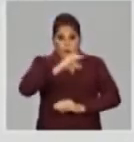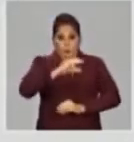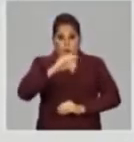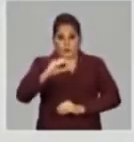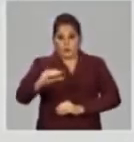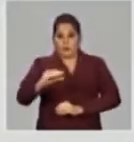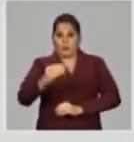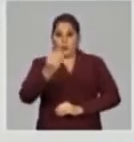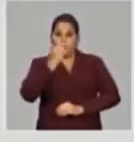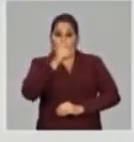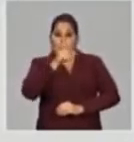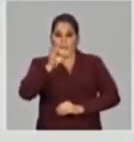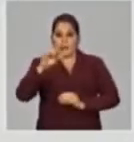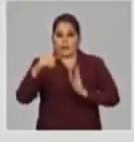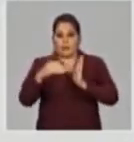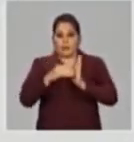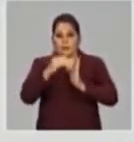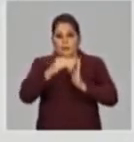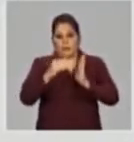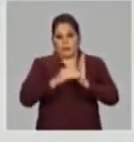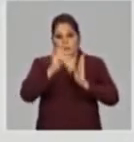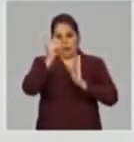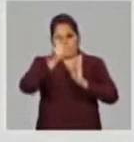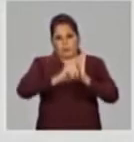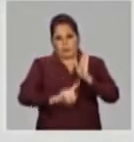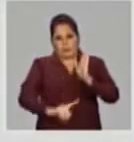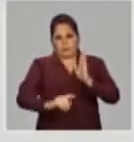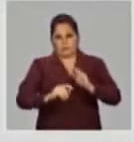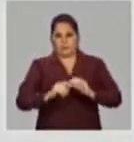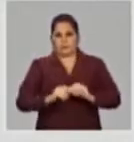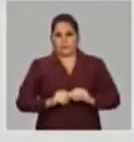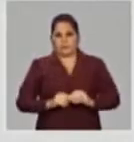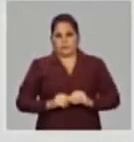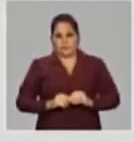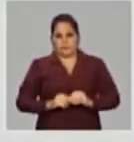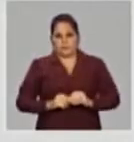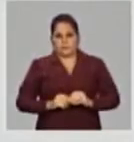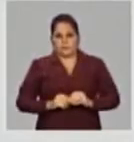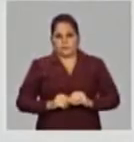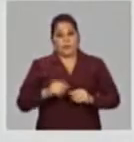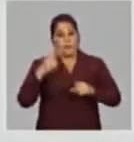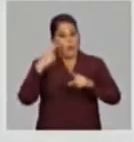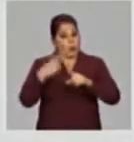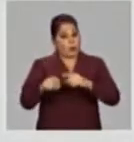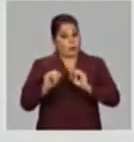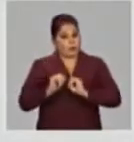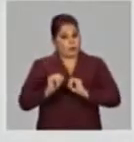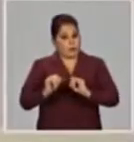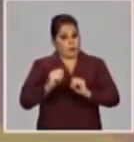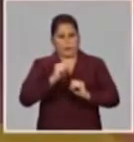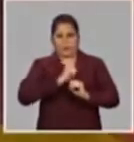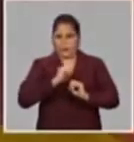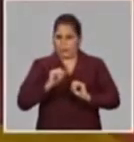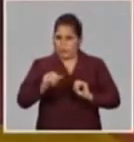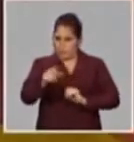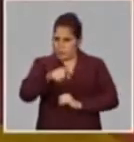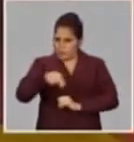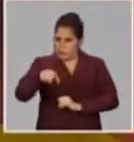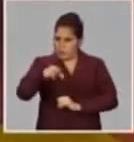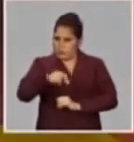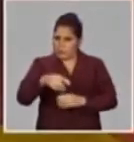.800 millones son de la electricidad. Y el otro dato que quiero dar es